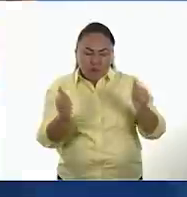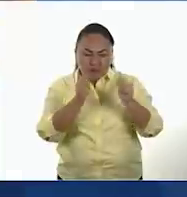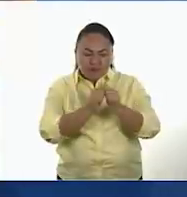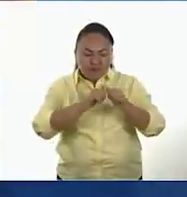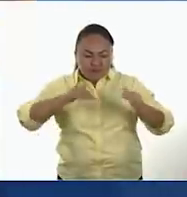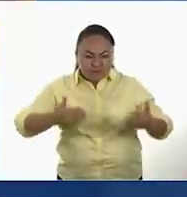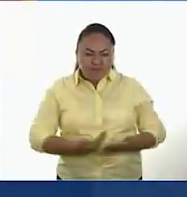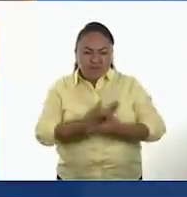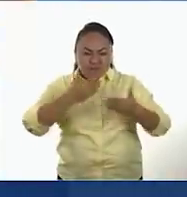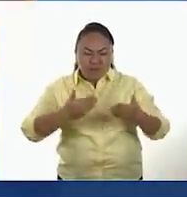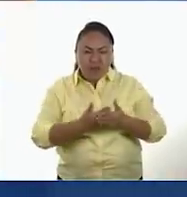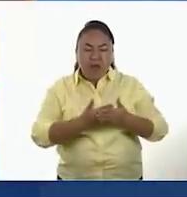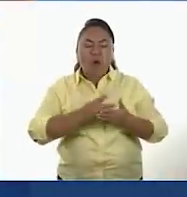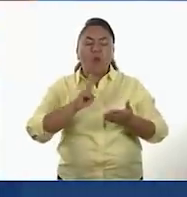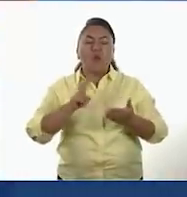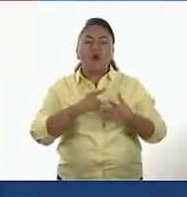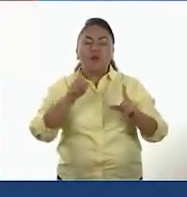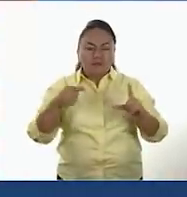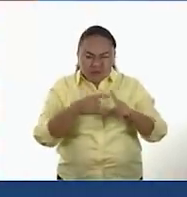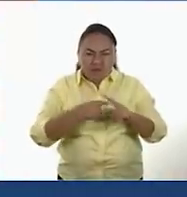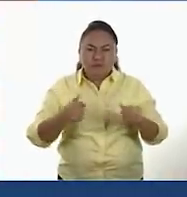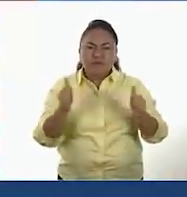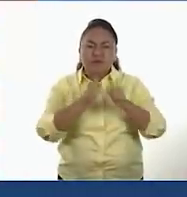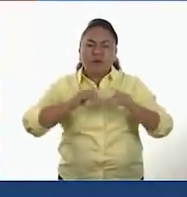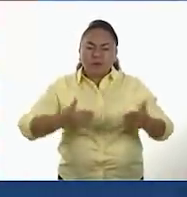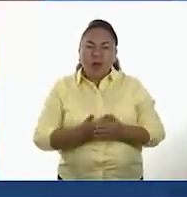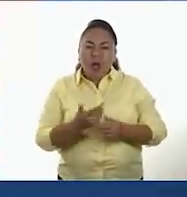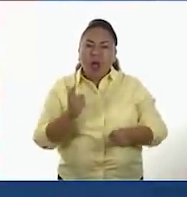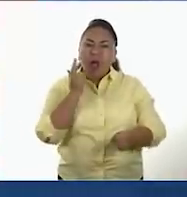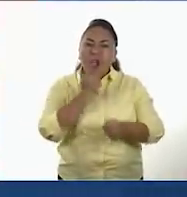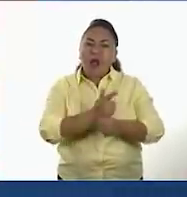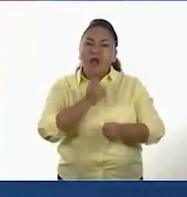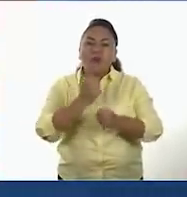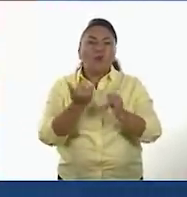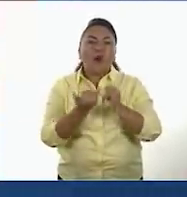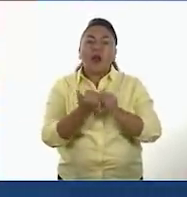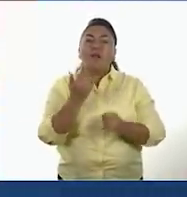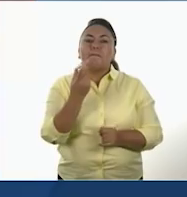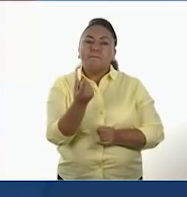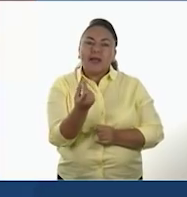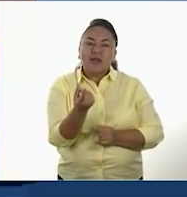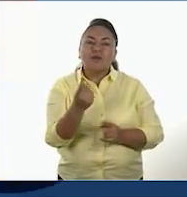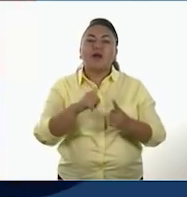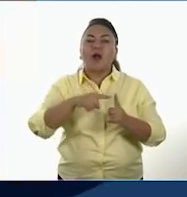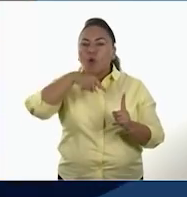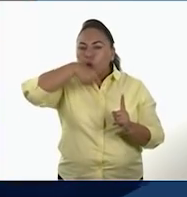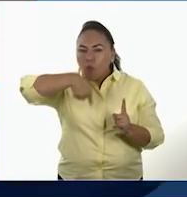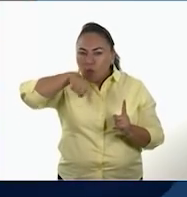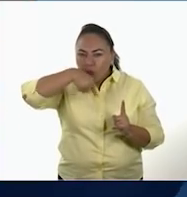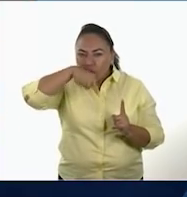De manera paralela, se llevó a cabo la domesticación de animales como el perro y el guajolote.